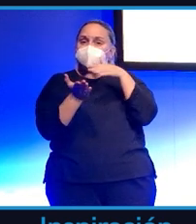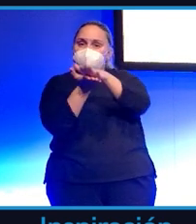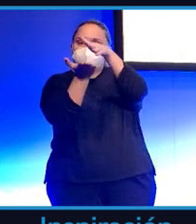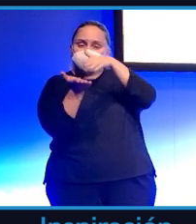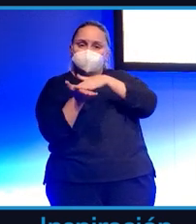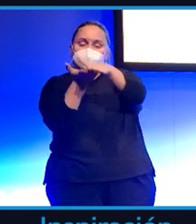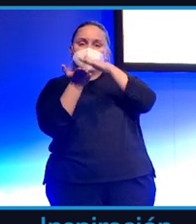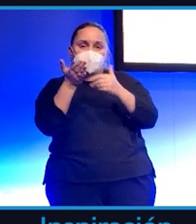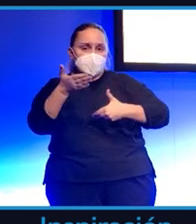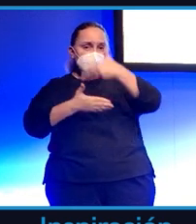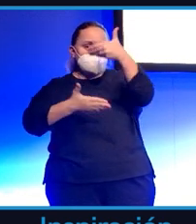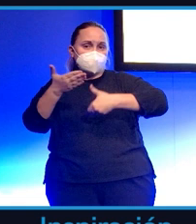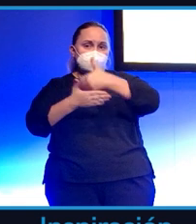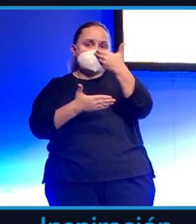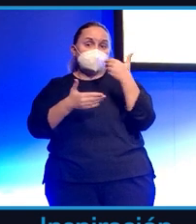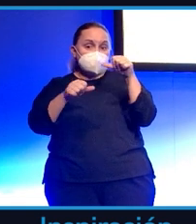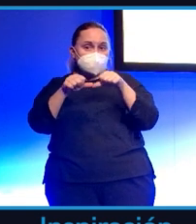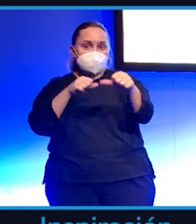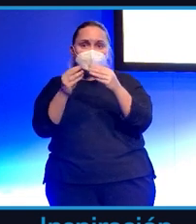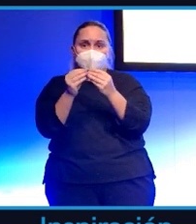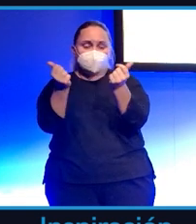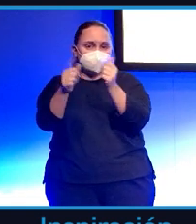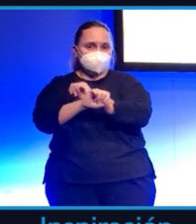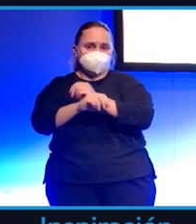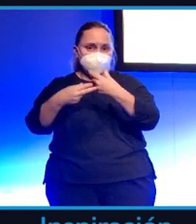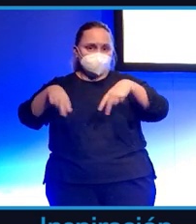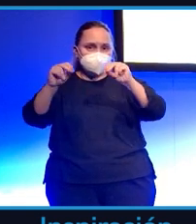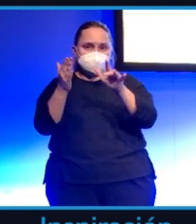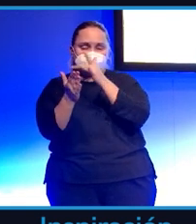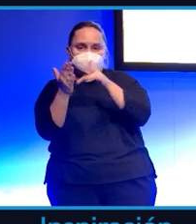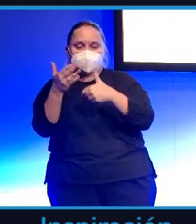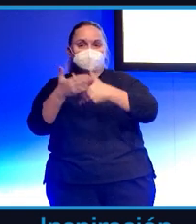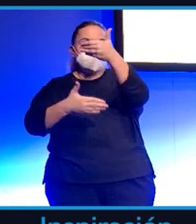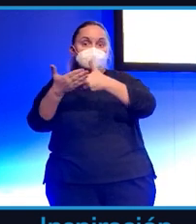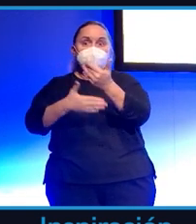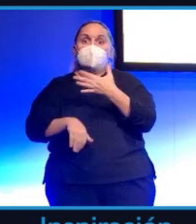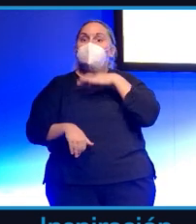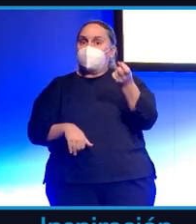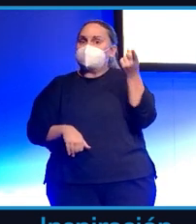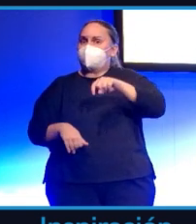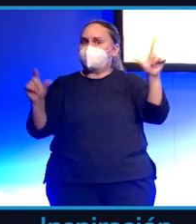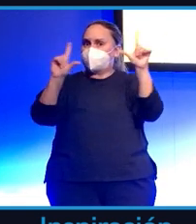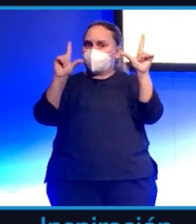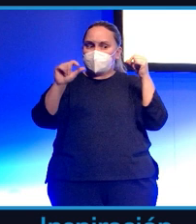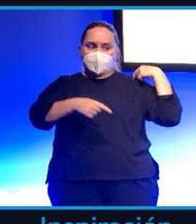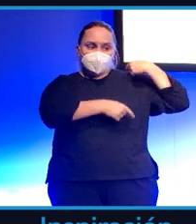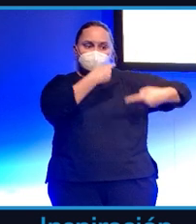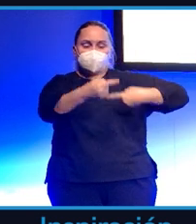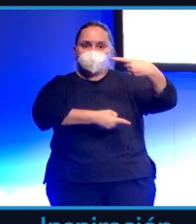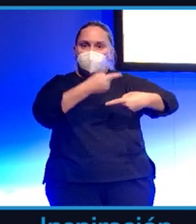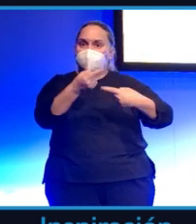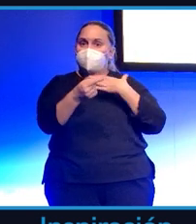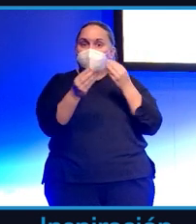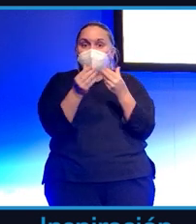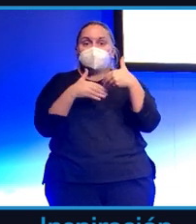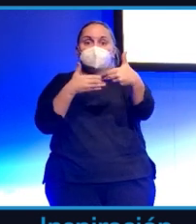toda la vida al periodismo de papel, pero quizás la televisión tal y como la conocemos está en peligro con un formato como este, donde puede